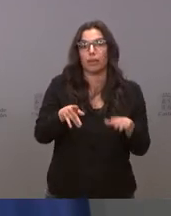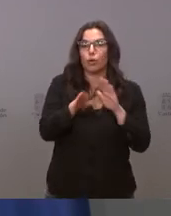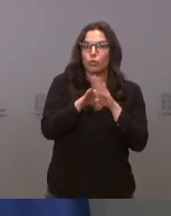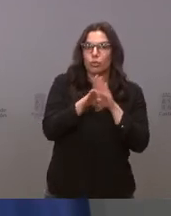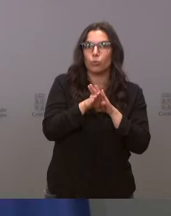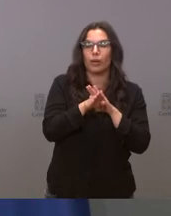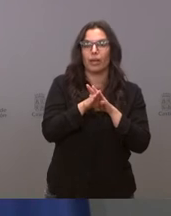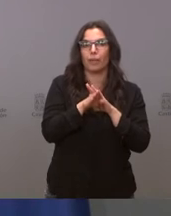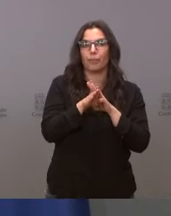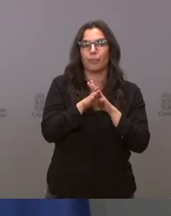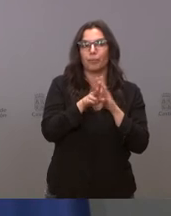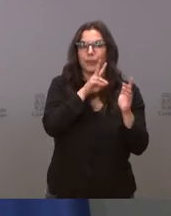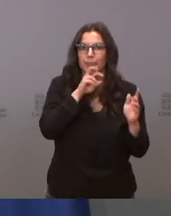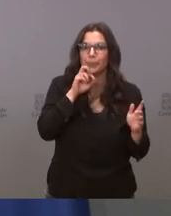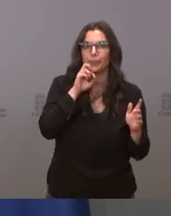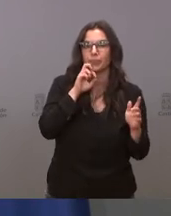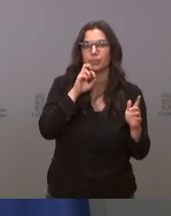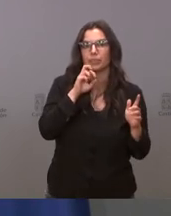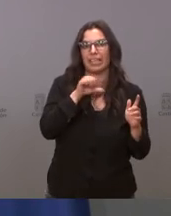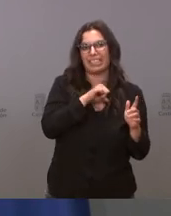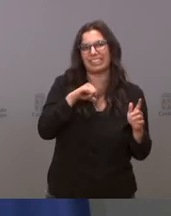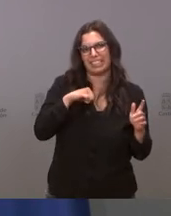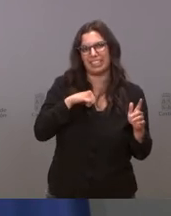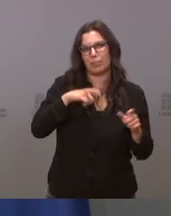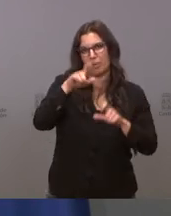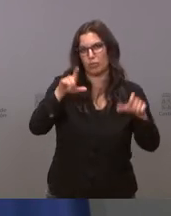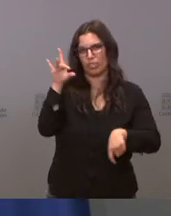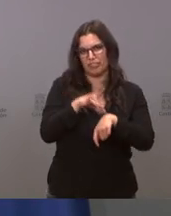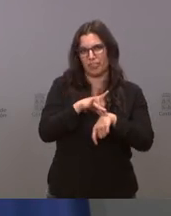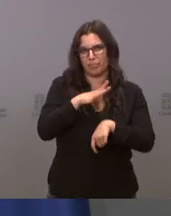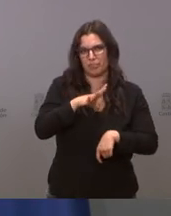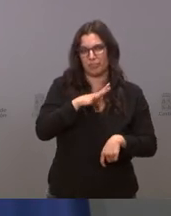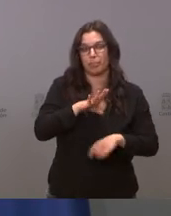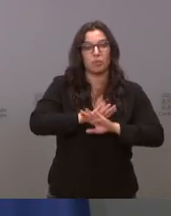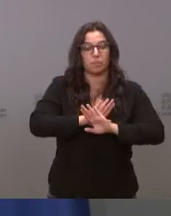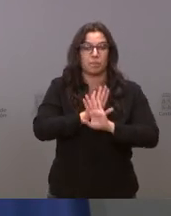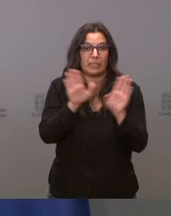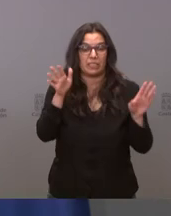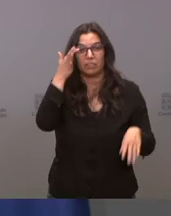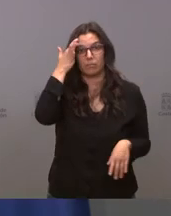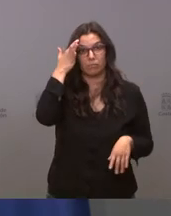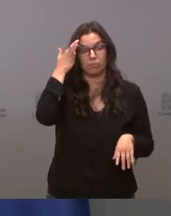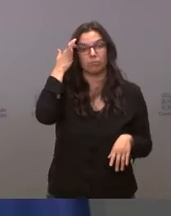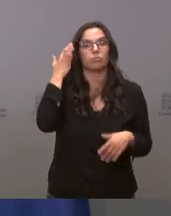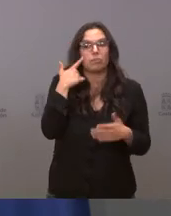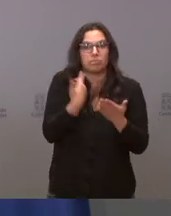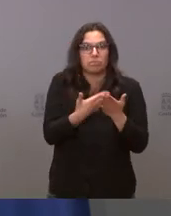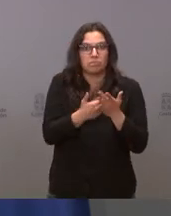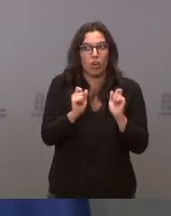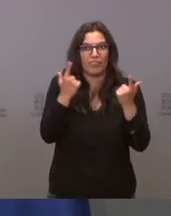preservando la intimidad de nuestros pacientes pero dicho esto no consta